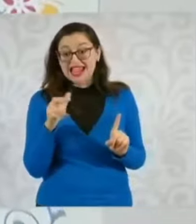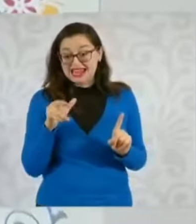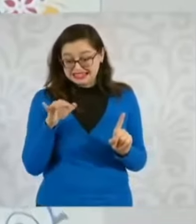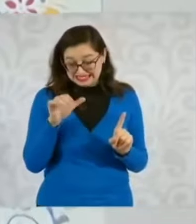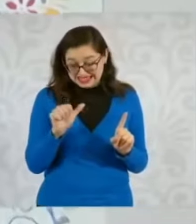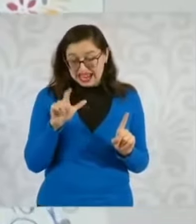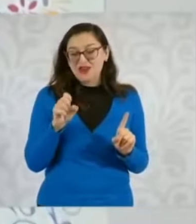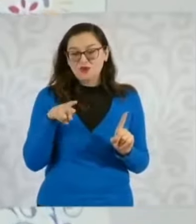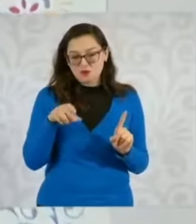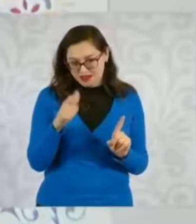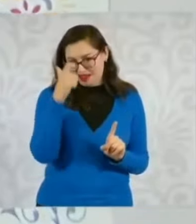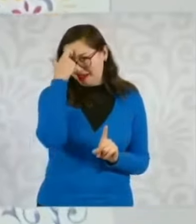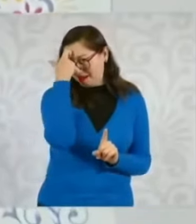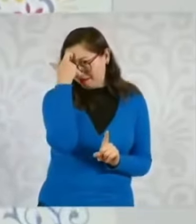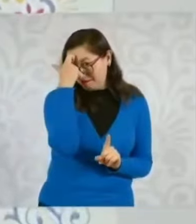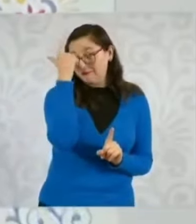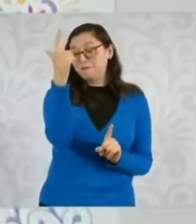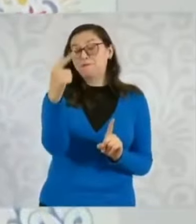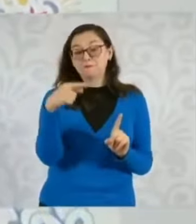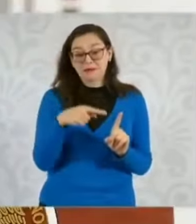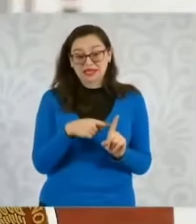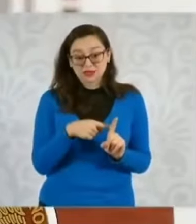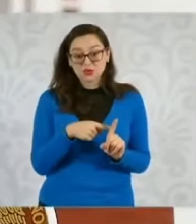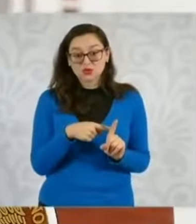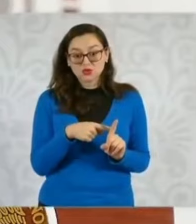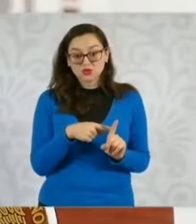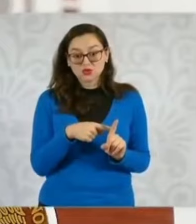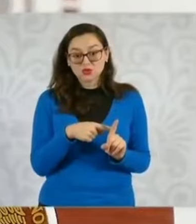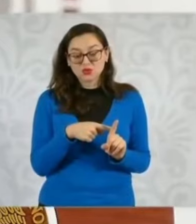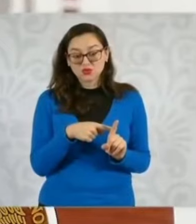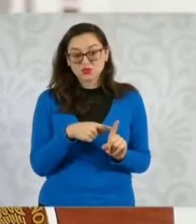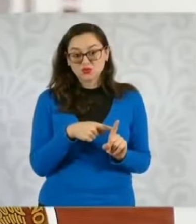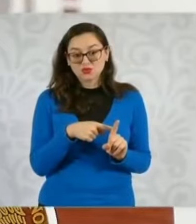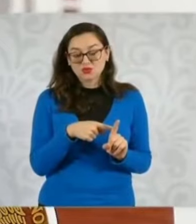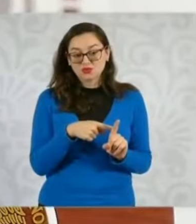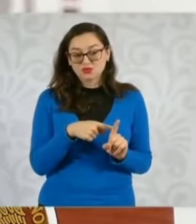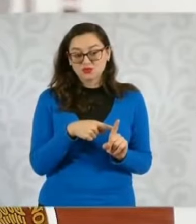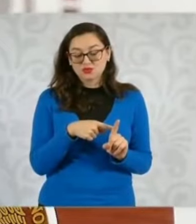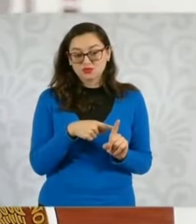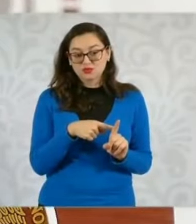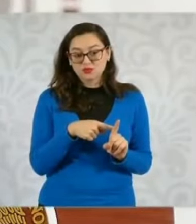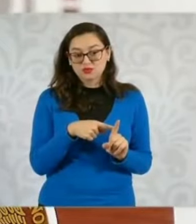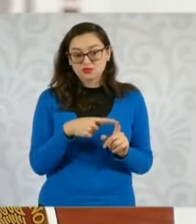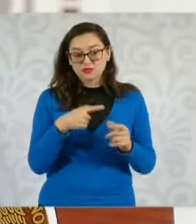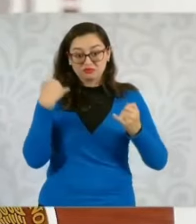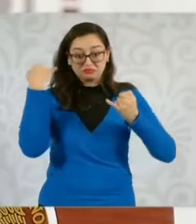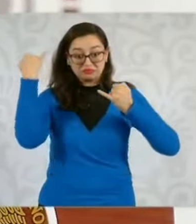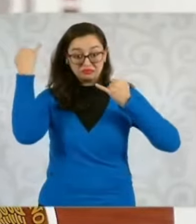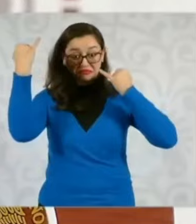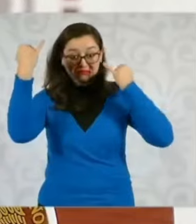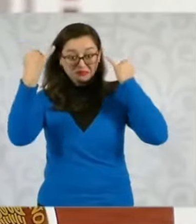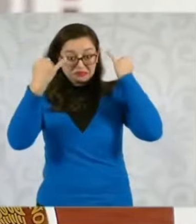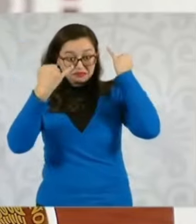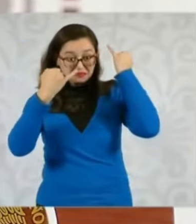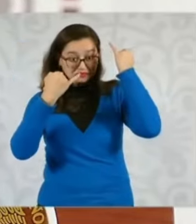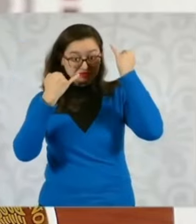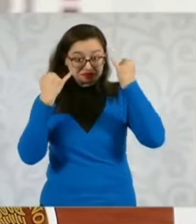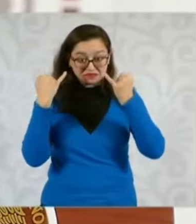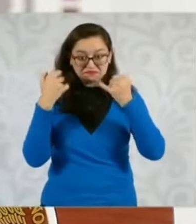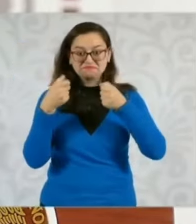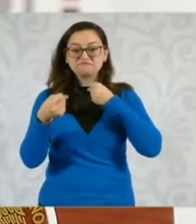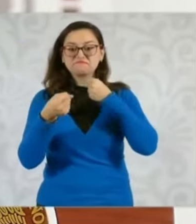invento de supuestamente bandas de secuestro, la denuncia que hicieron